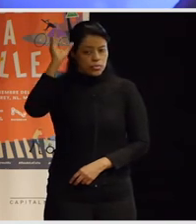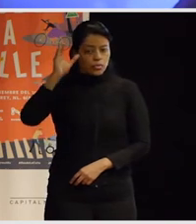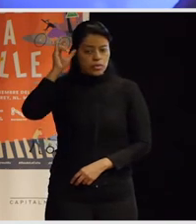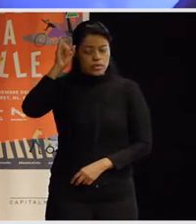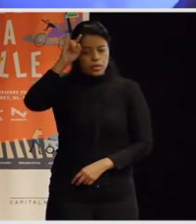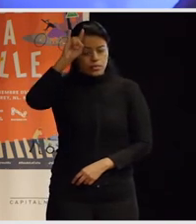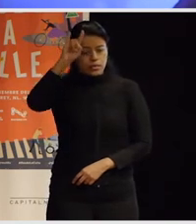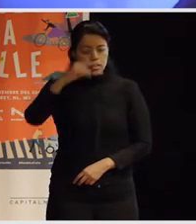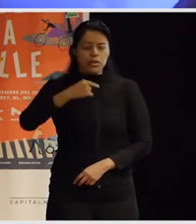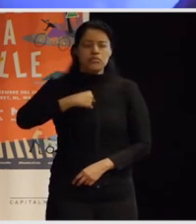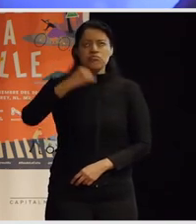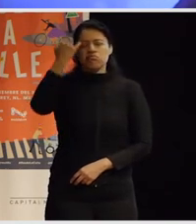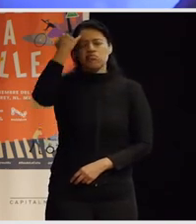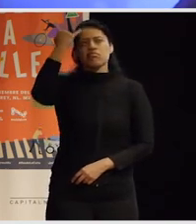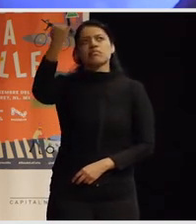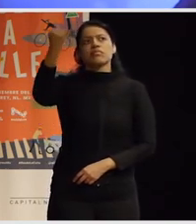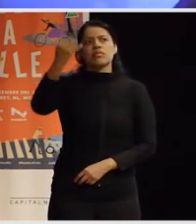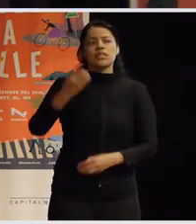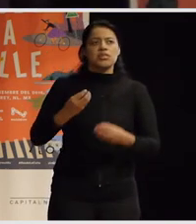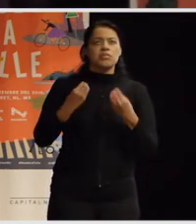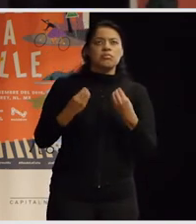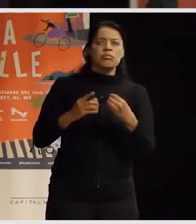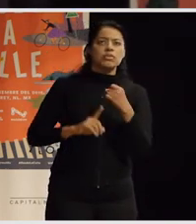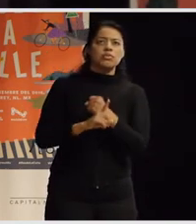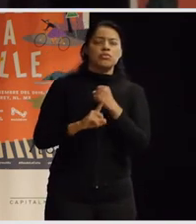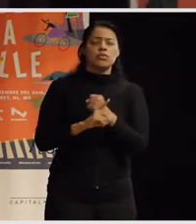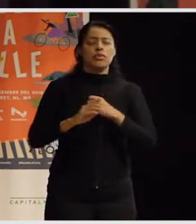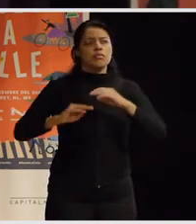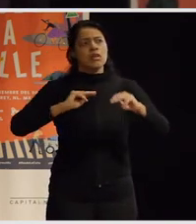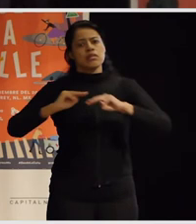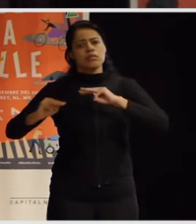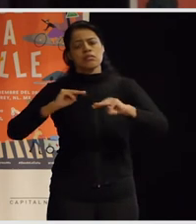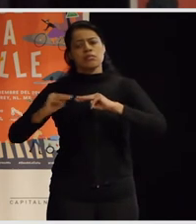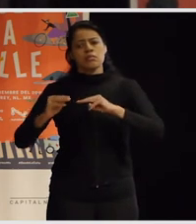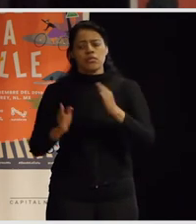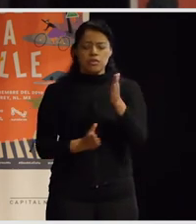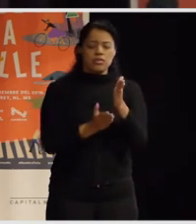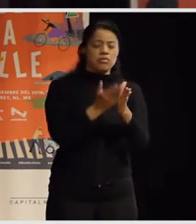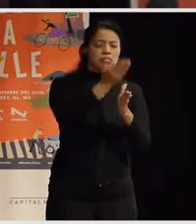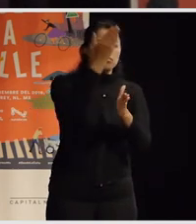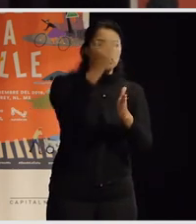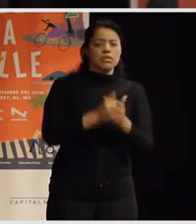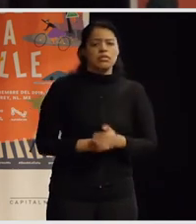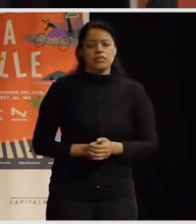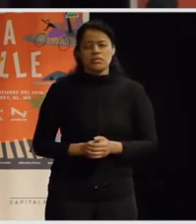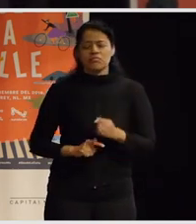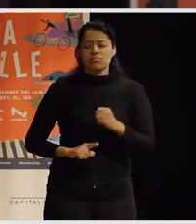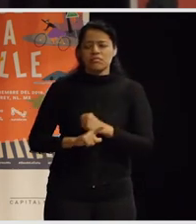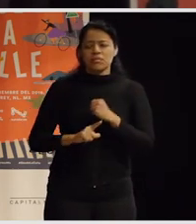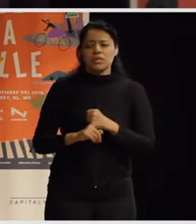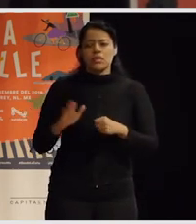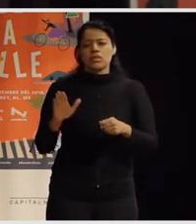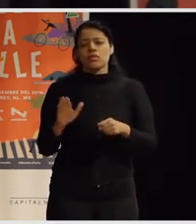como a la idea que muchos de nuestros problemas de movilidad y de infraestructura son precisamente